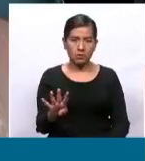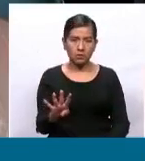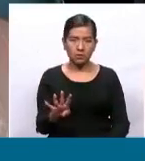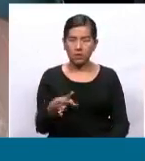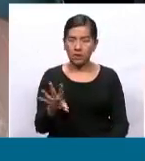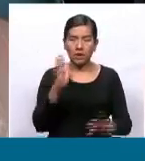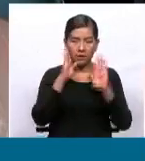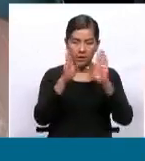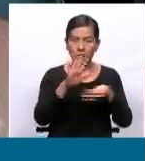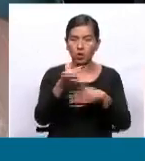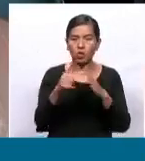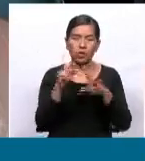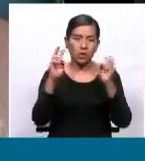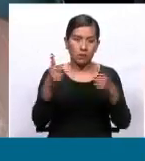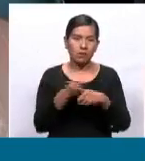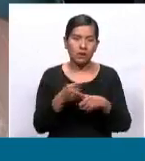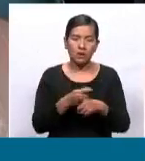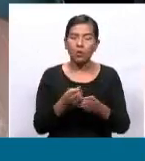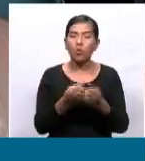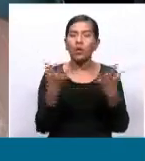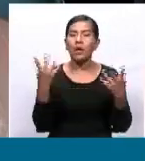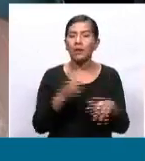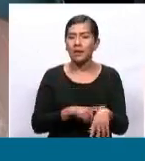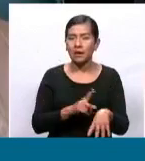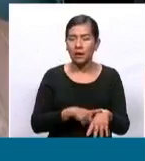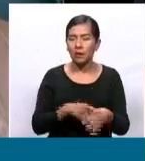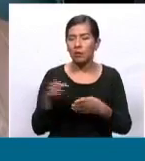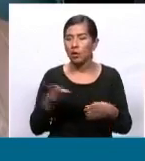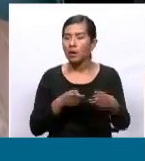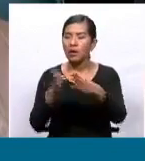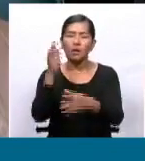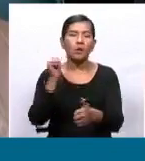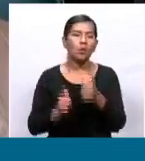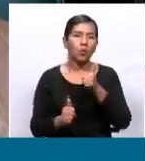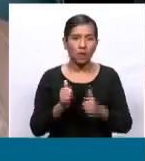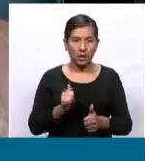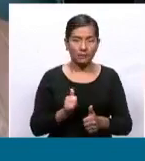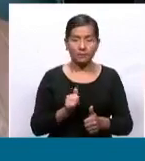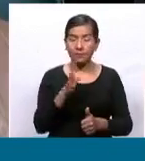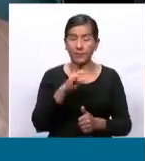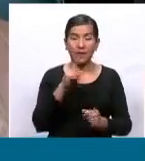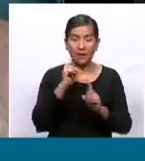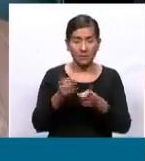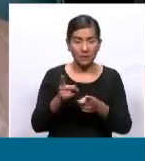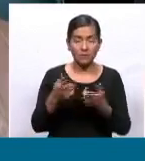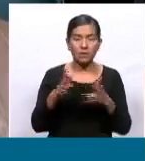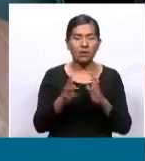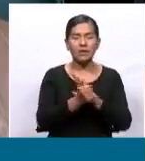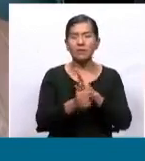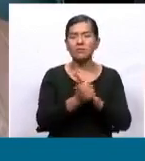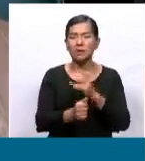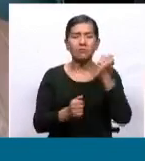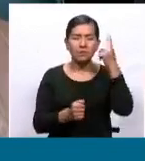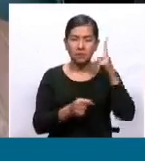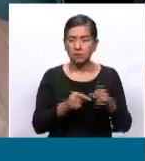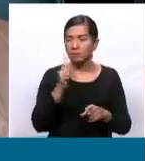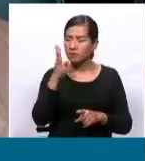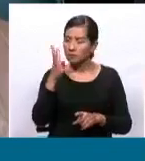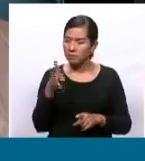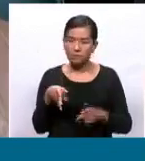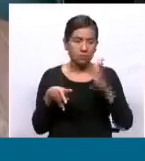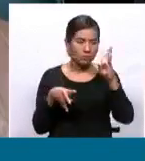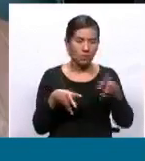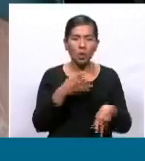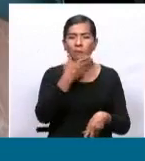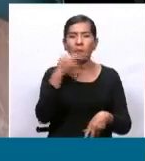el punto de vista técnico, cuáles son los tiempos, la ruta que se tiene que seguir. Y ahí el mejor entendedor verá que es por el bien del